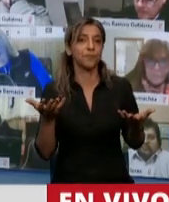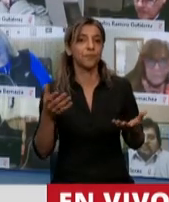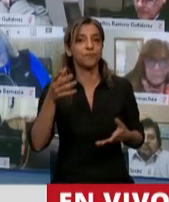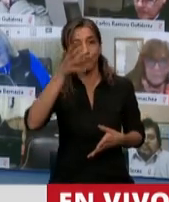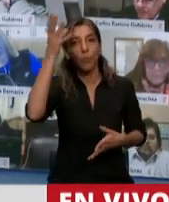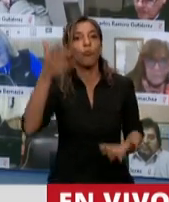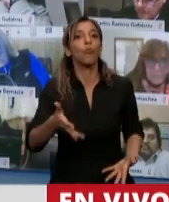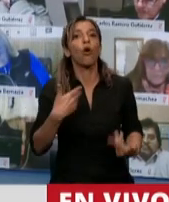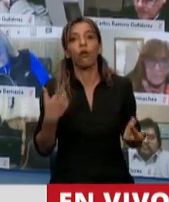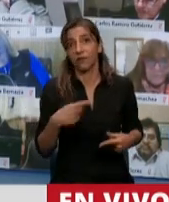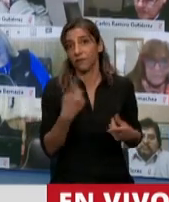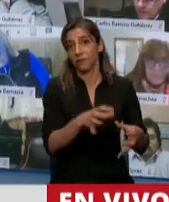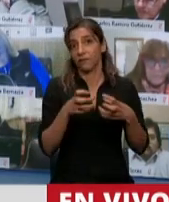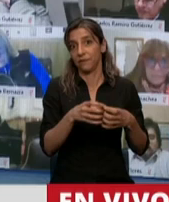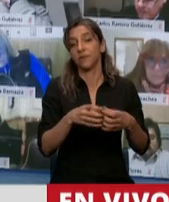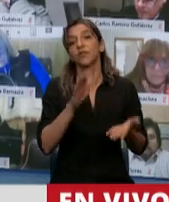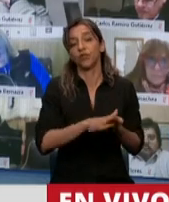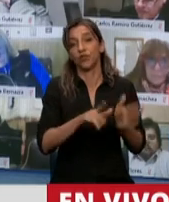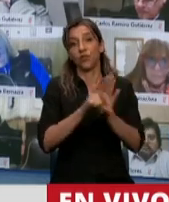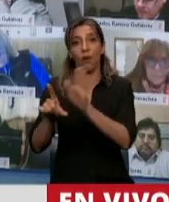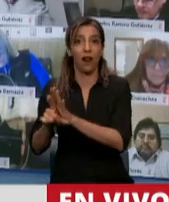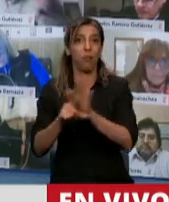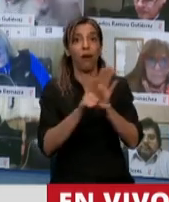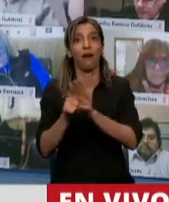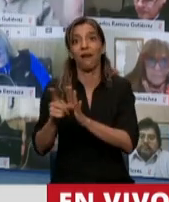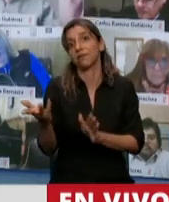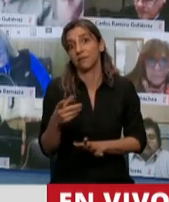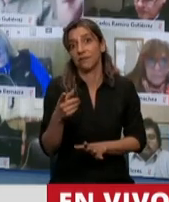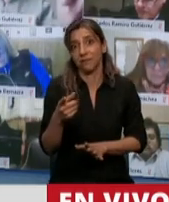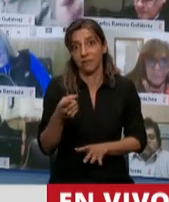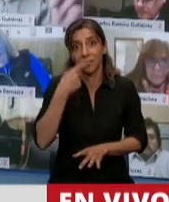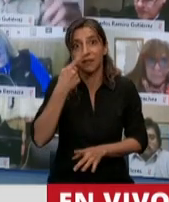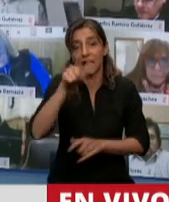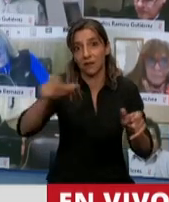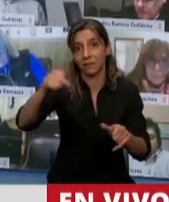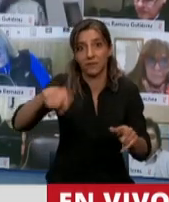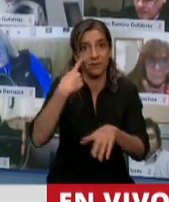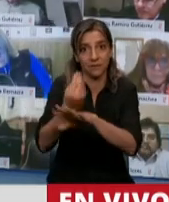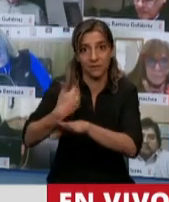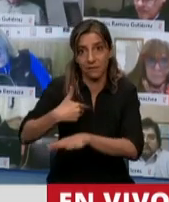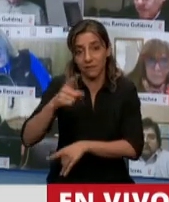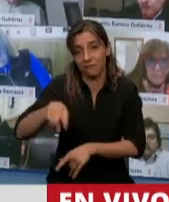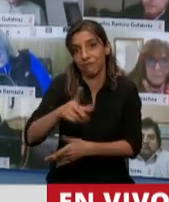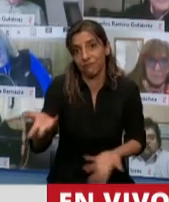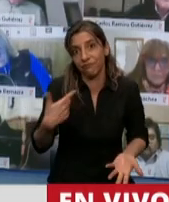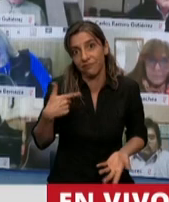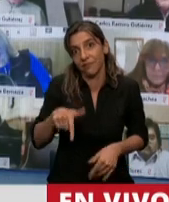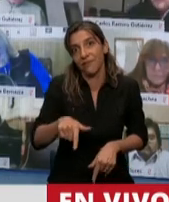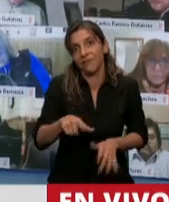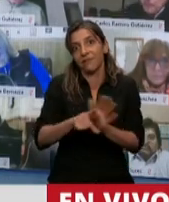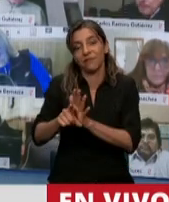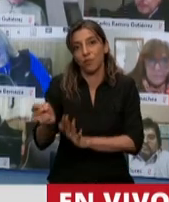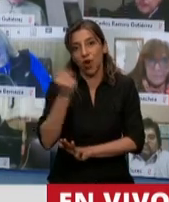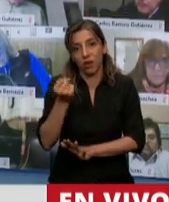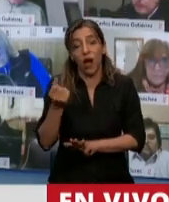después de estar casi 12 horas debatiendo, porque Juntos por el Cambio no podía debatir y nos estuvieron debatiendo